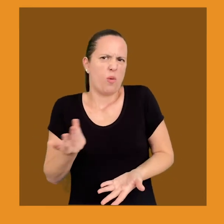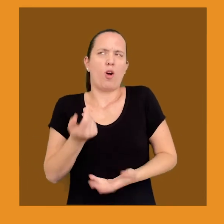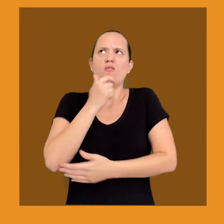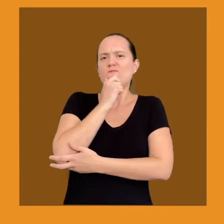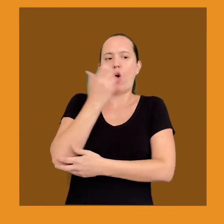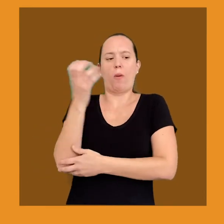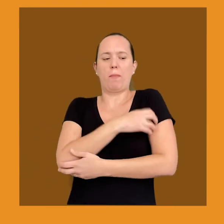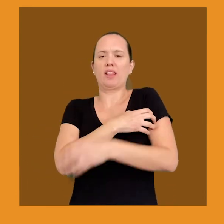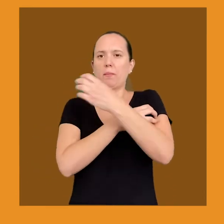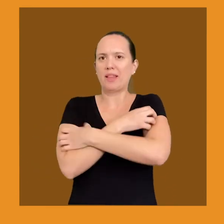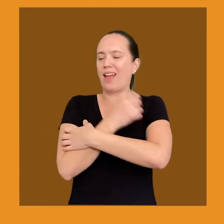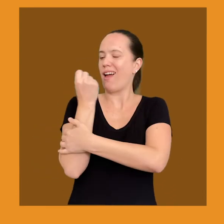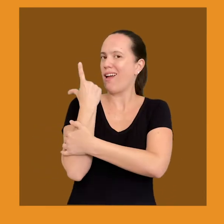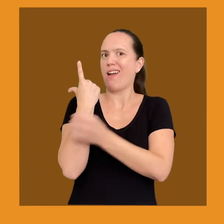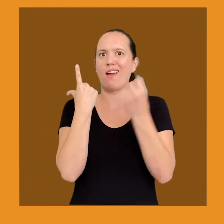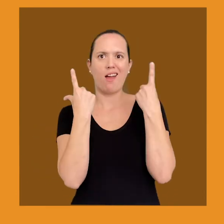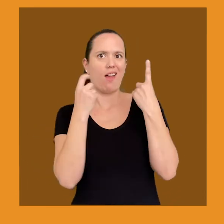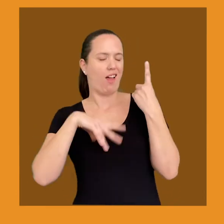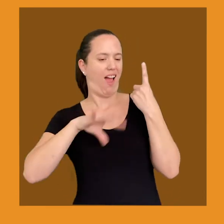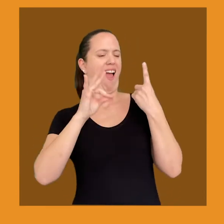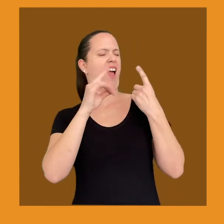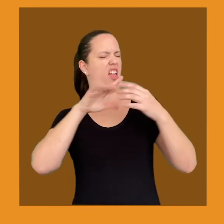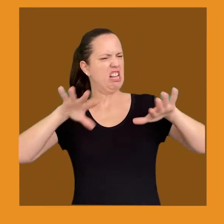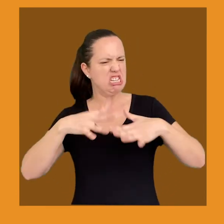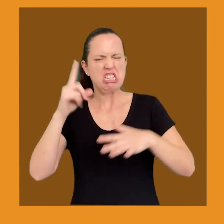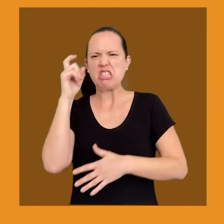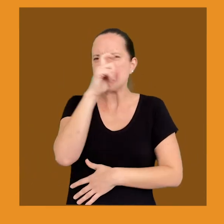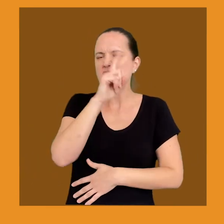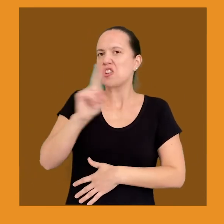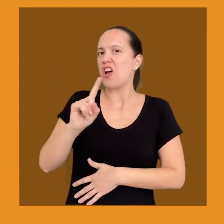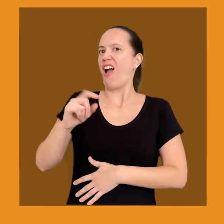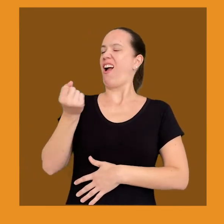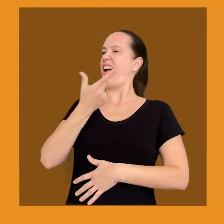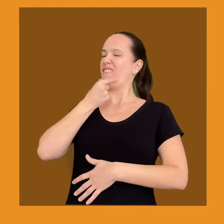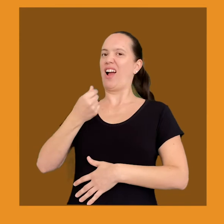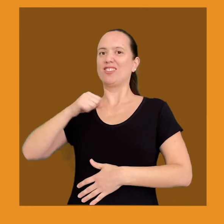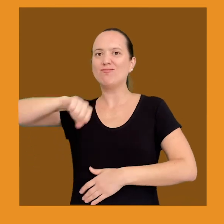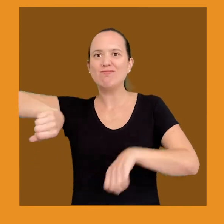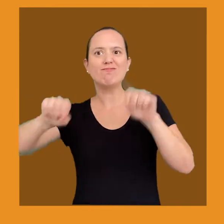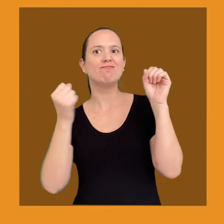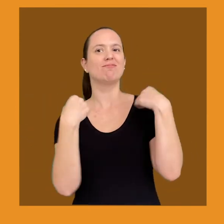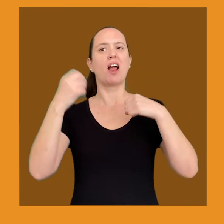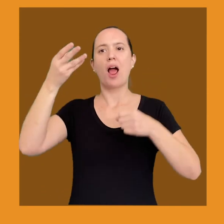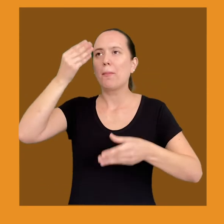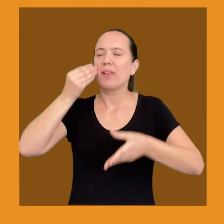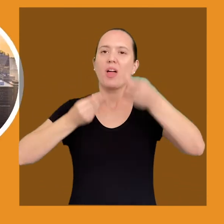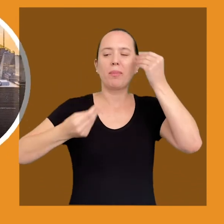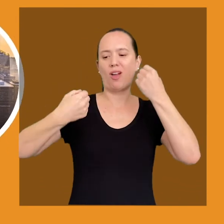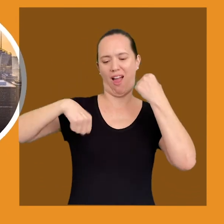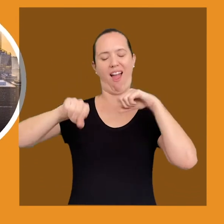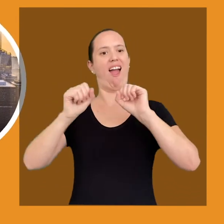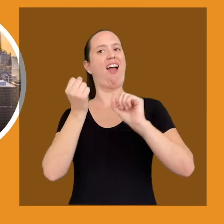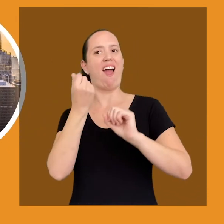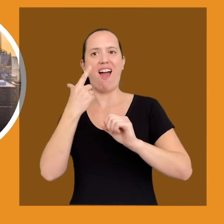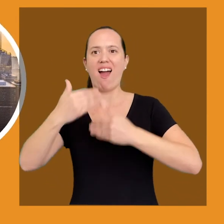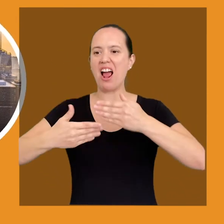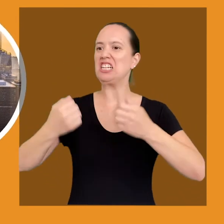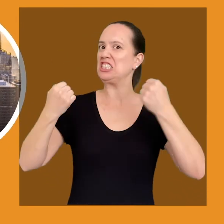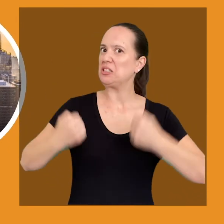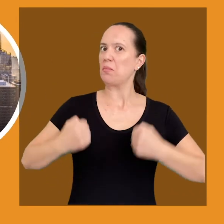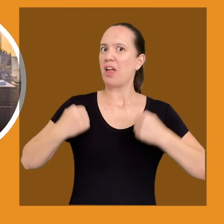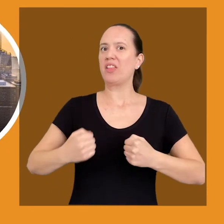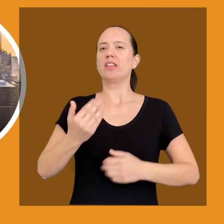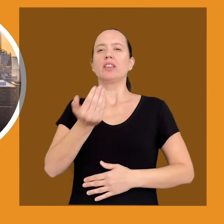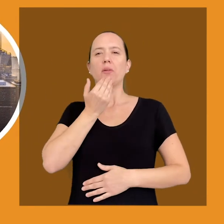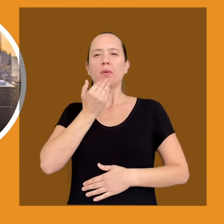todo o por partes, autoregulará los propios esfuerzos y resolverá gradualmente las dificultades de movimiento.